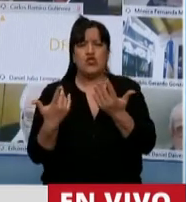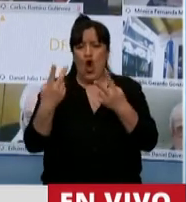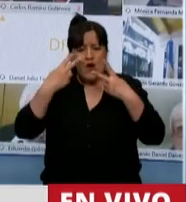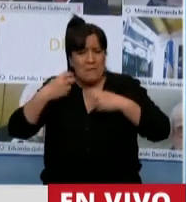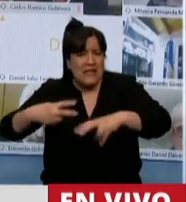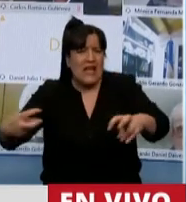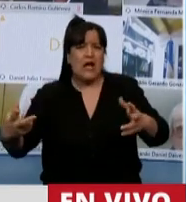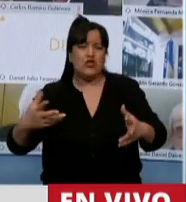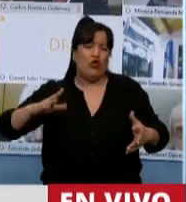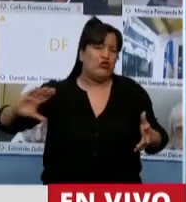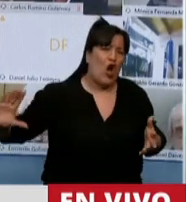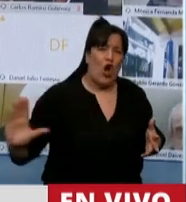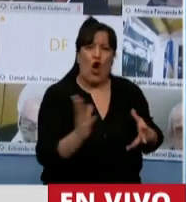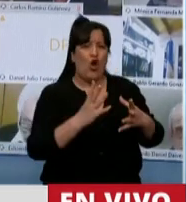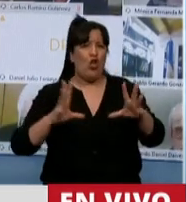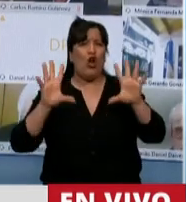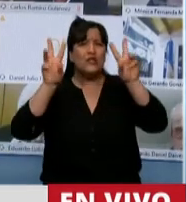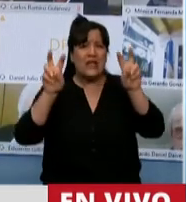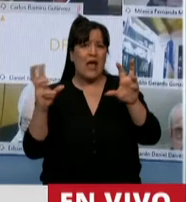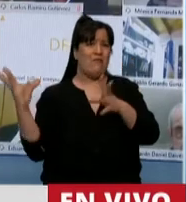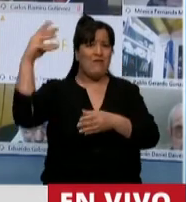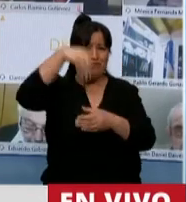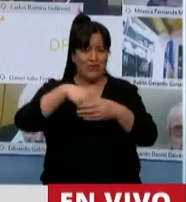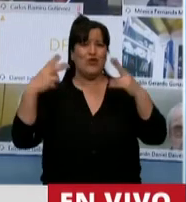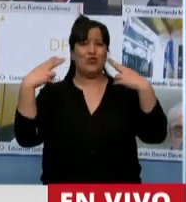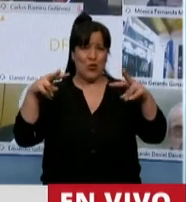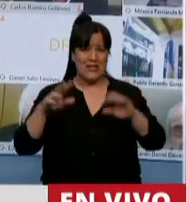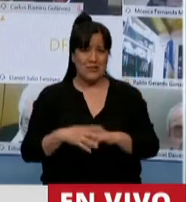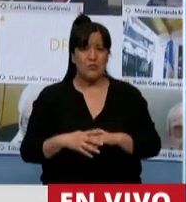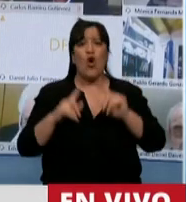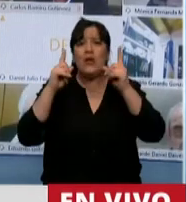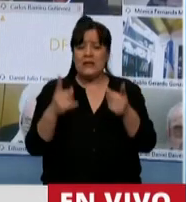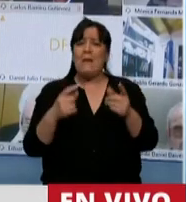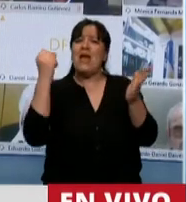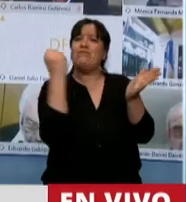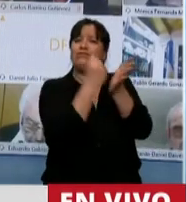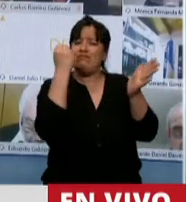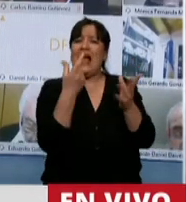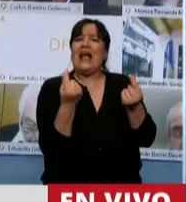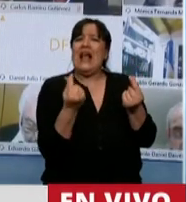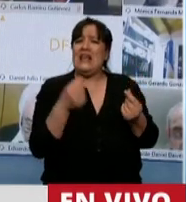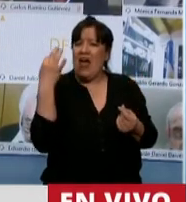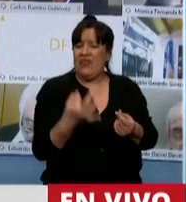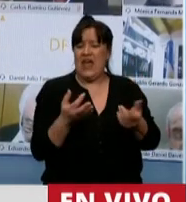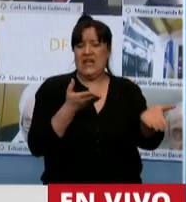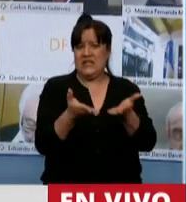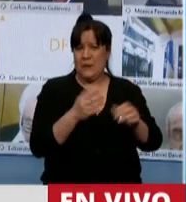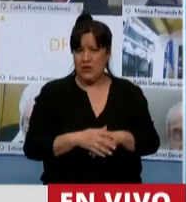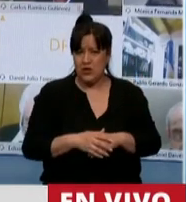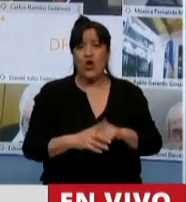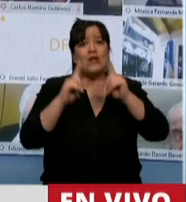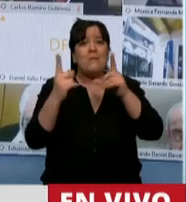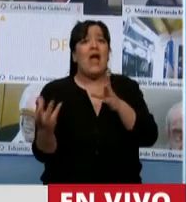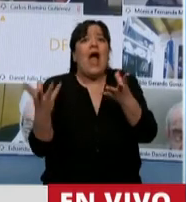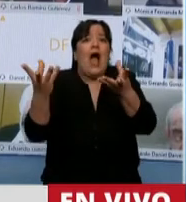investigación y también lo que es certificar la calidad del servicio para esto también ayuda